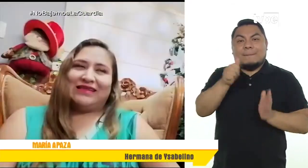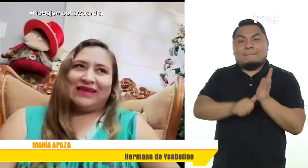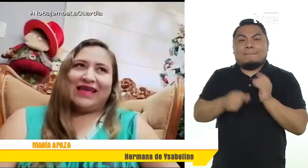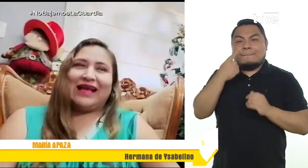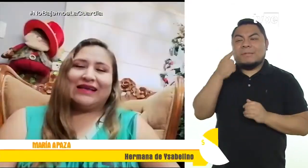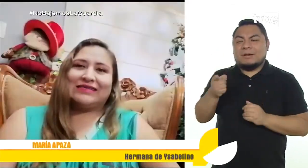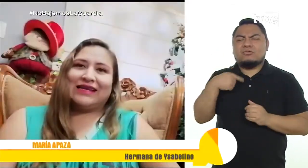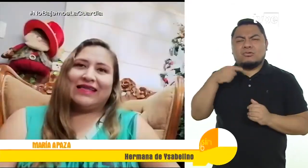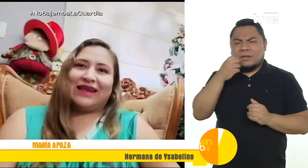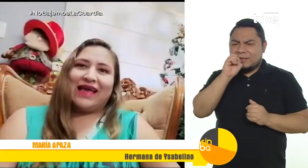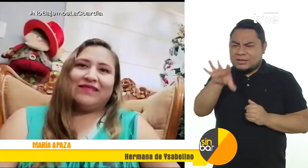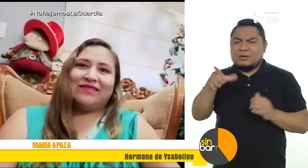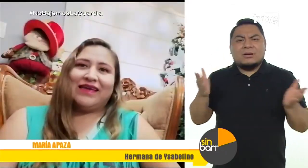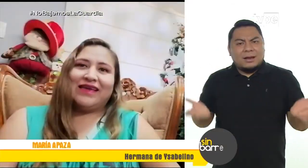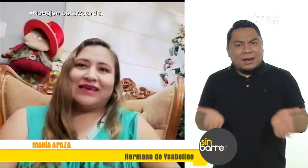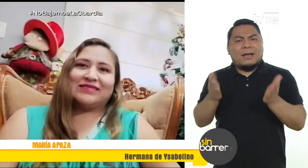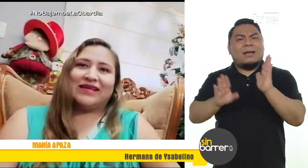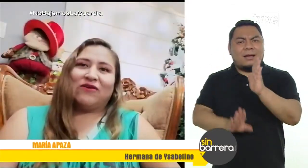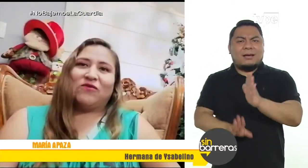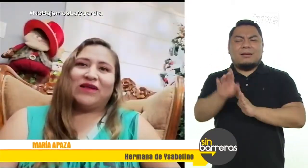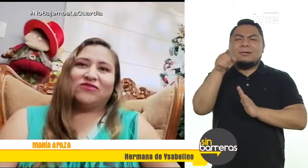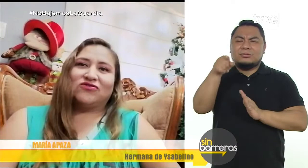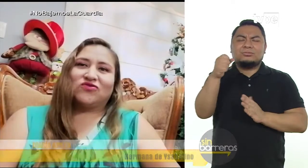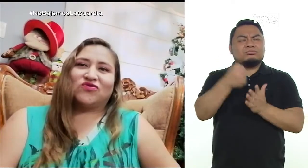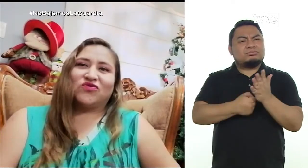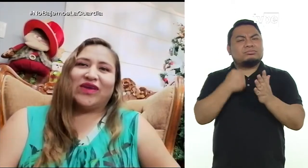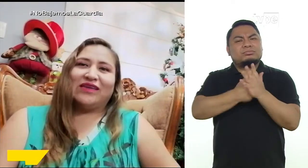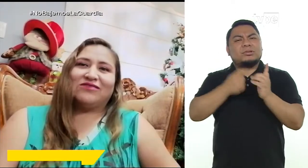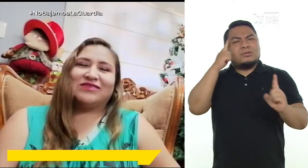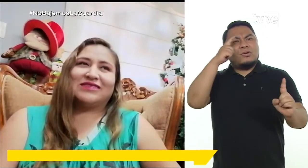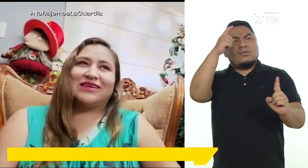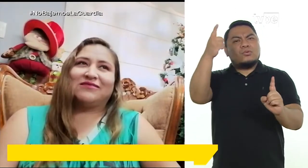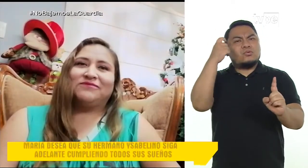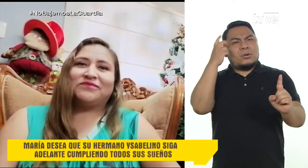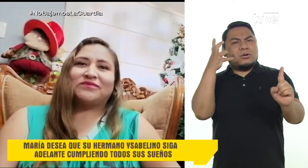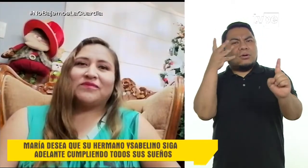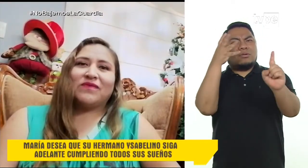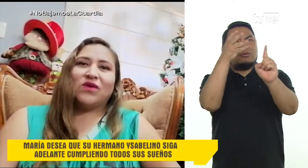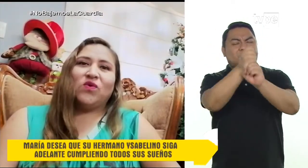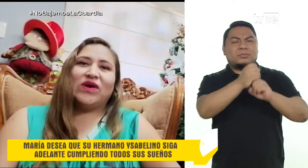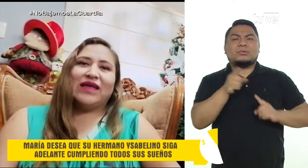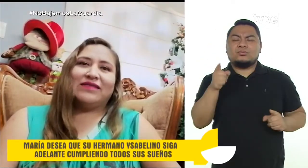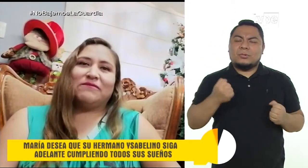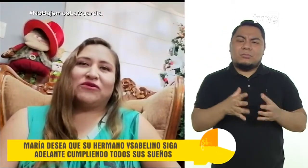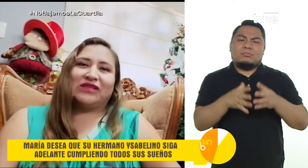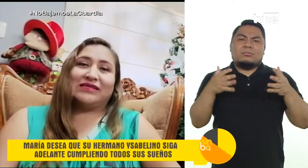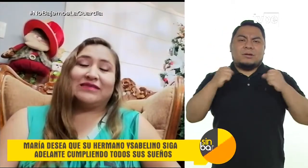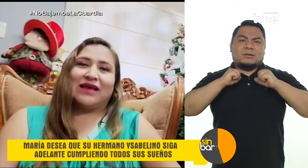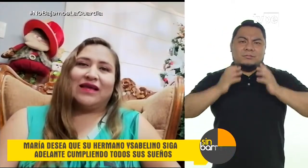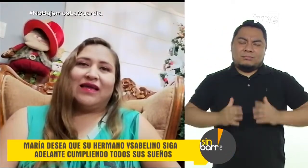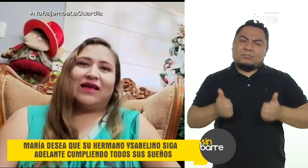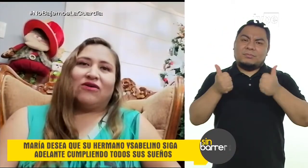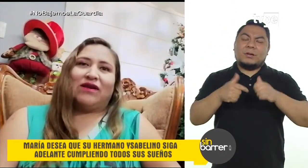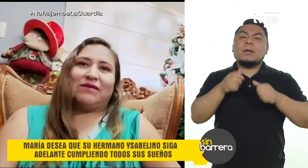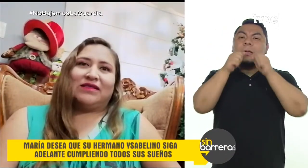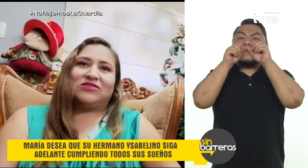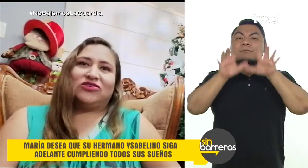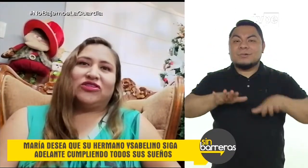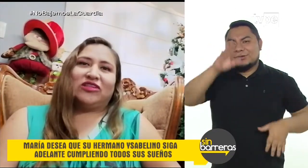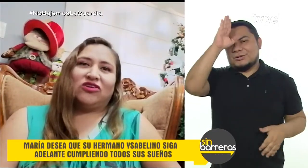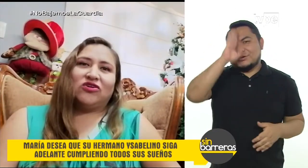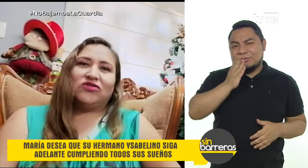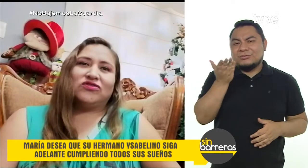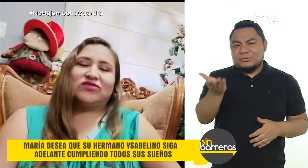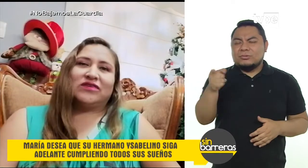Le diría que siga adelante, que siga cumpliendo sus sueños de ser un gran deportista. Con la